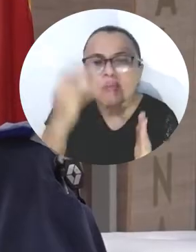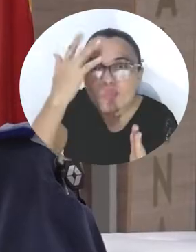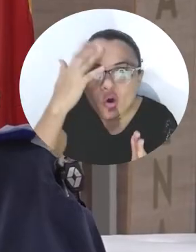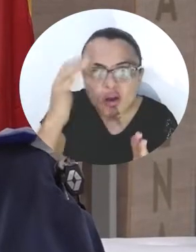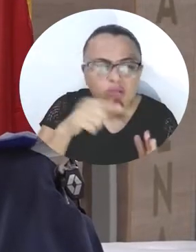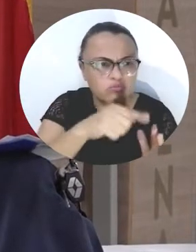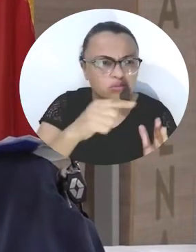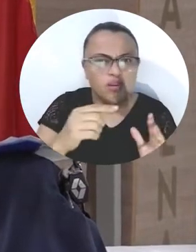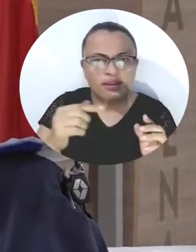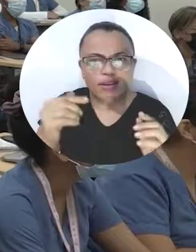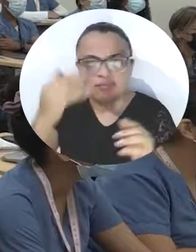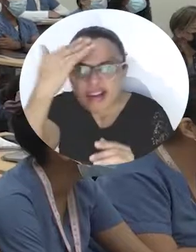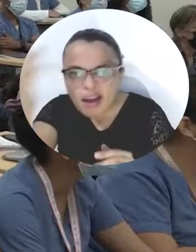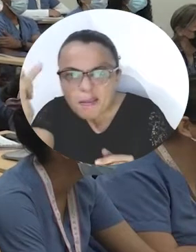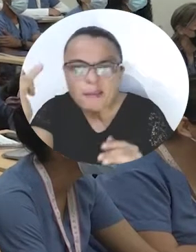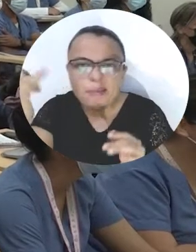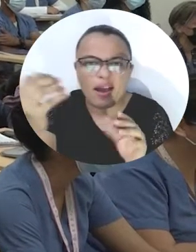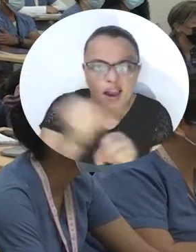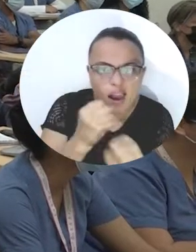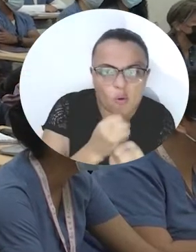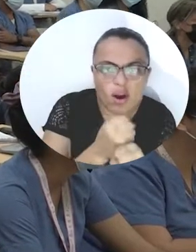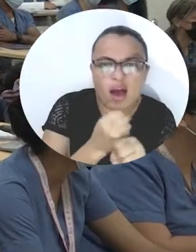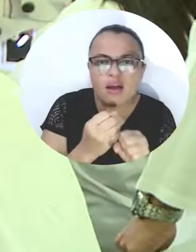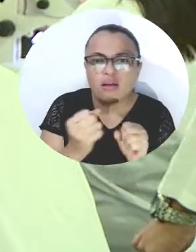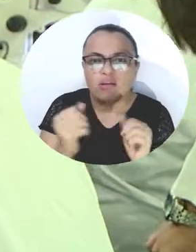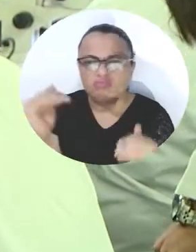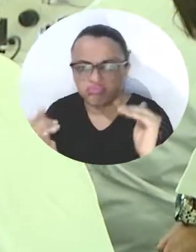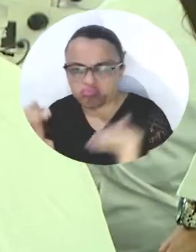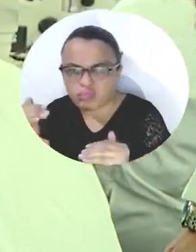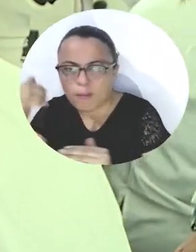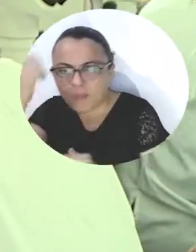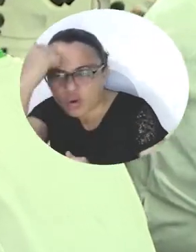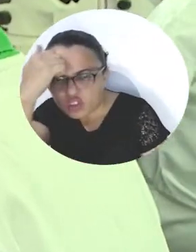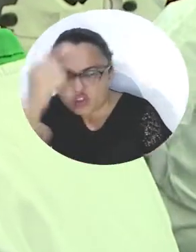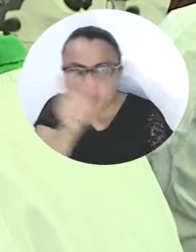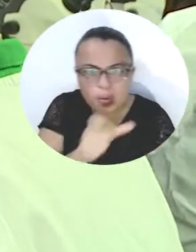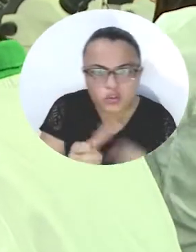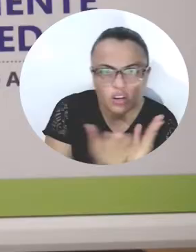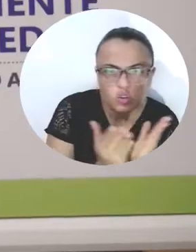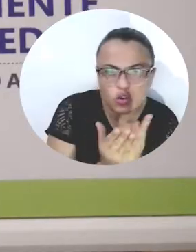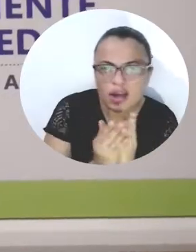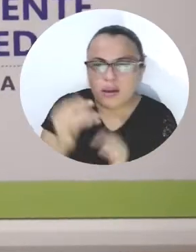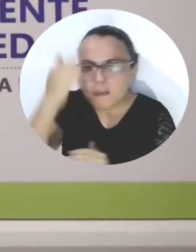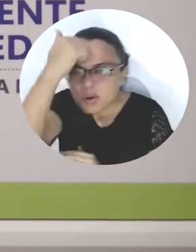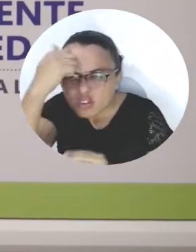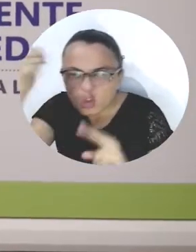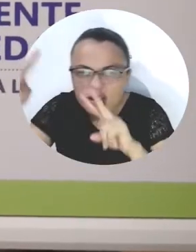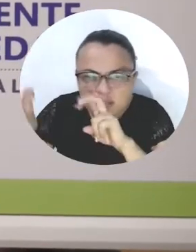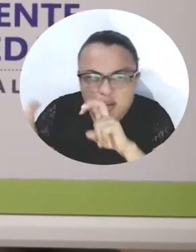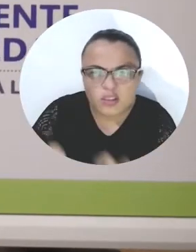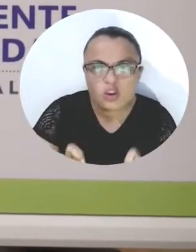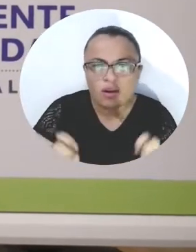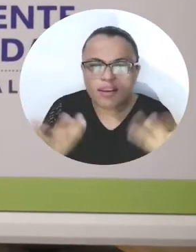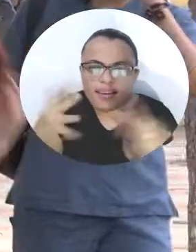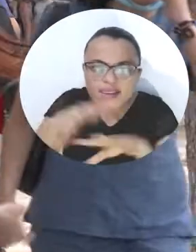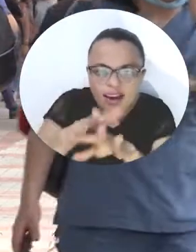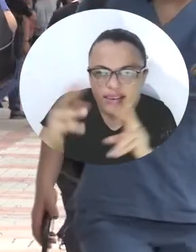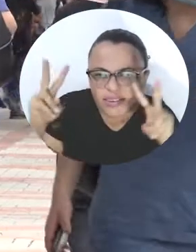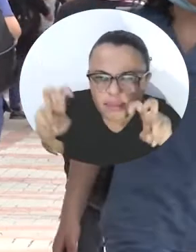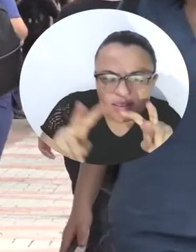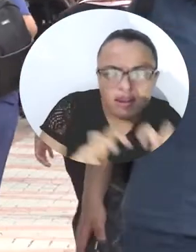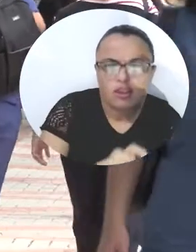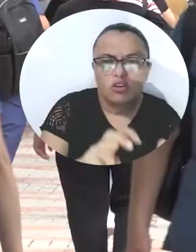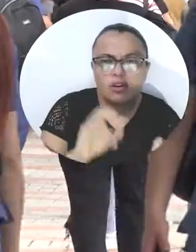reputación académica y laboral, la proporción docente-alumno, las citaciones en investigación por profesores, las redes internacionales de investigación